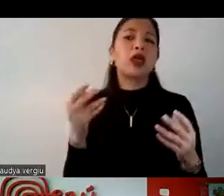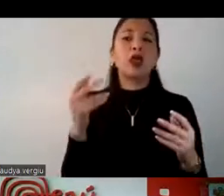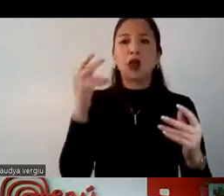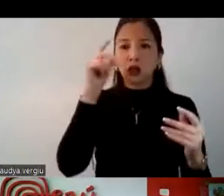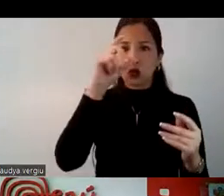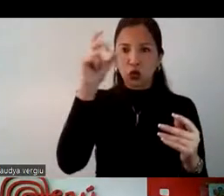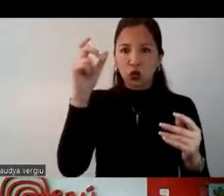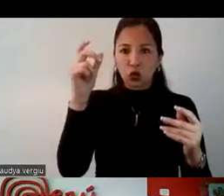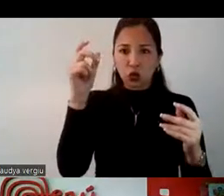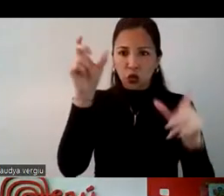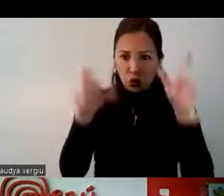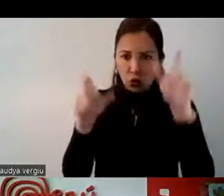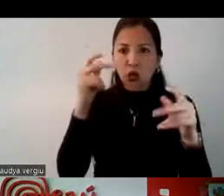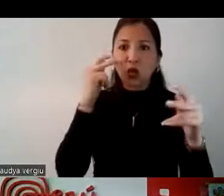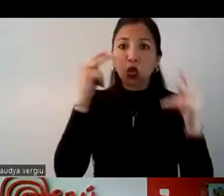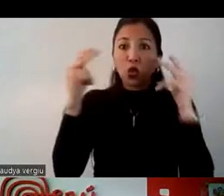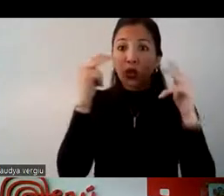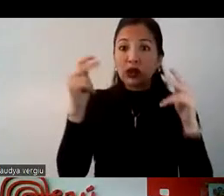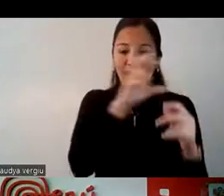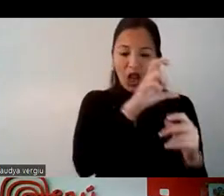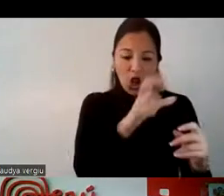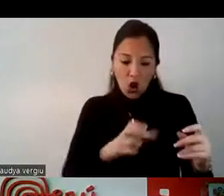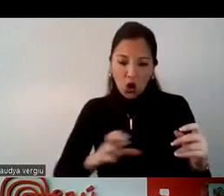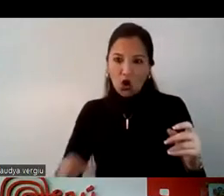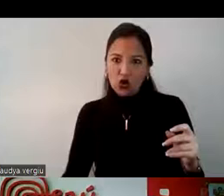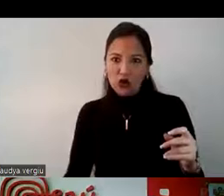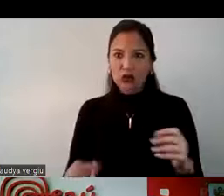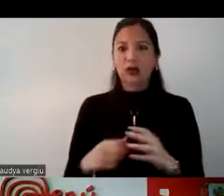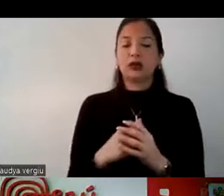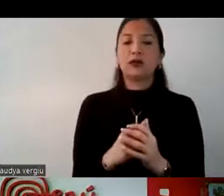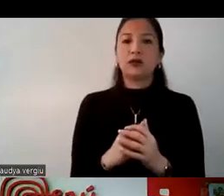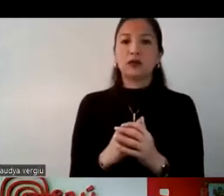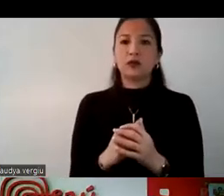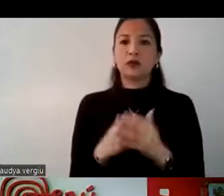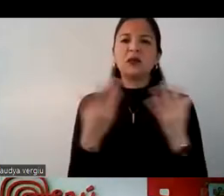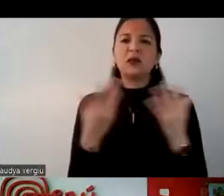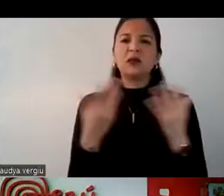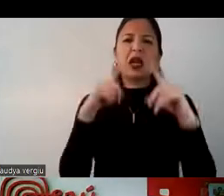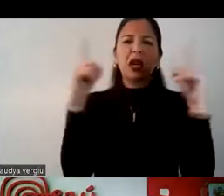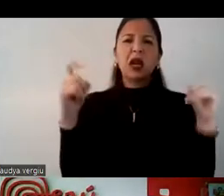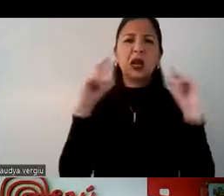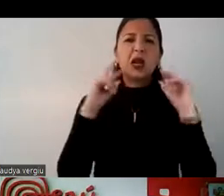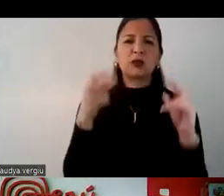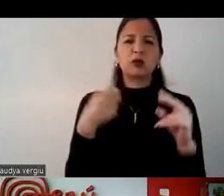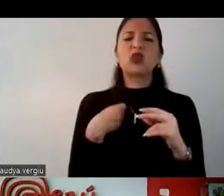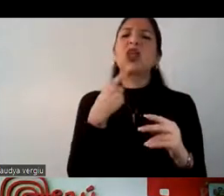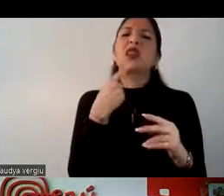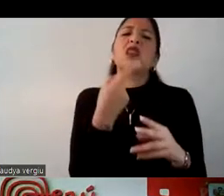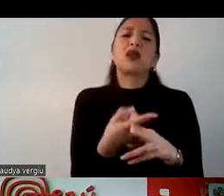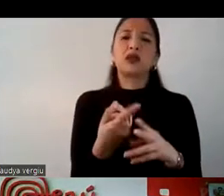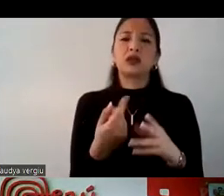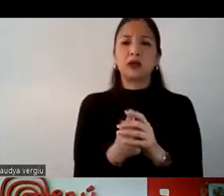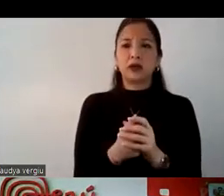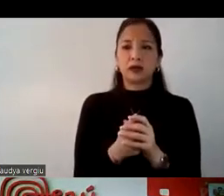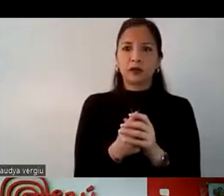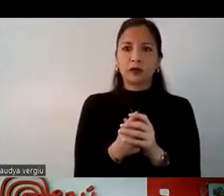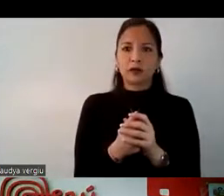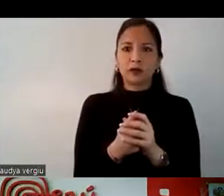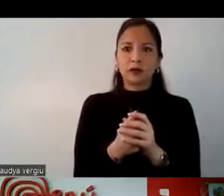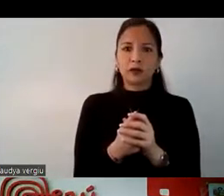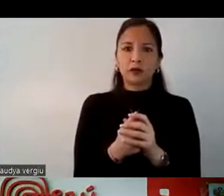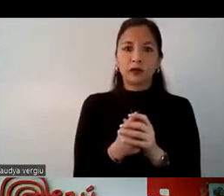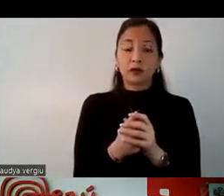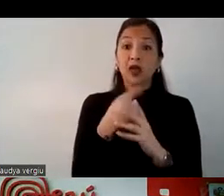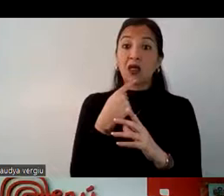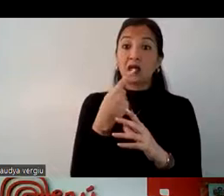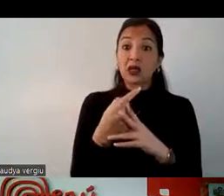de la costa, el turista que vive en Guayaquil. ¿Qué nos dijeron? Nos dijeron lo siguiente. Los turistas de